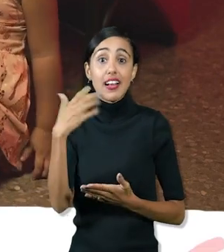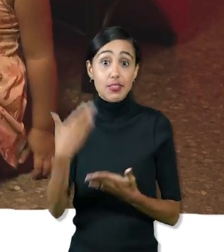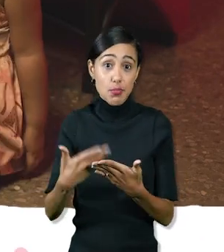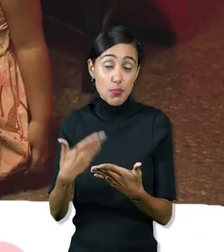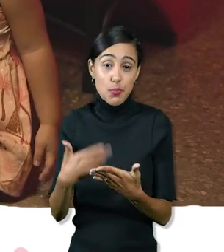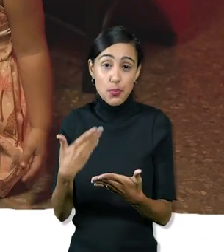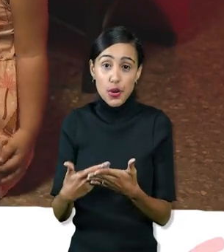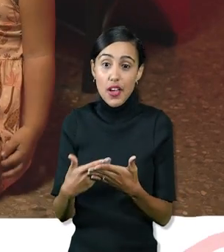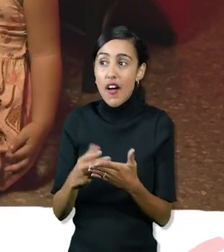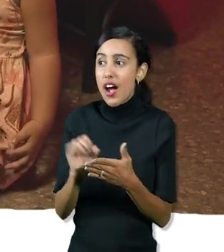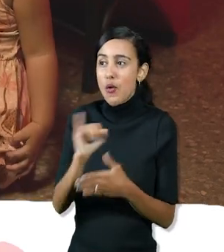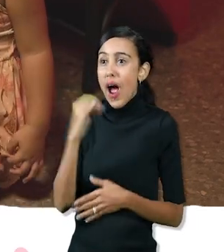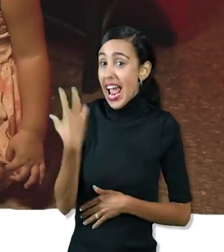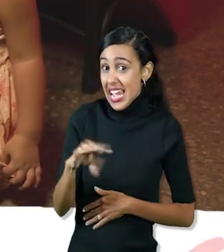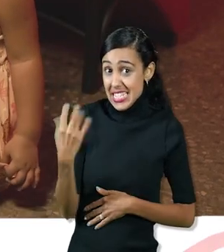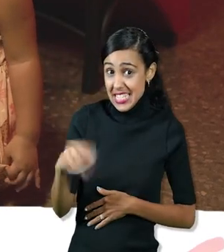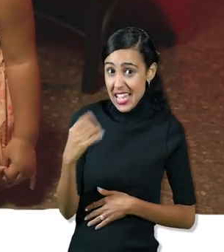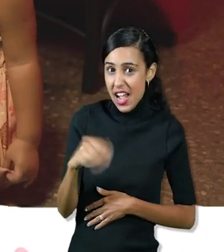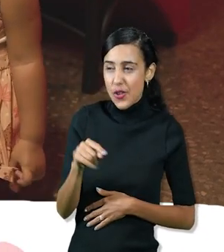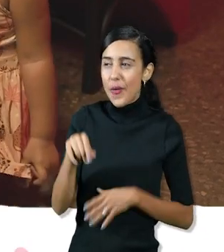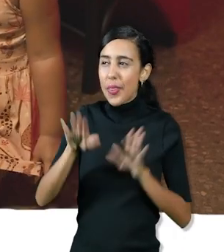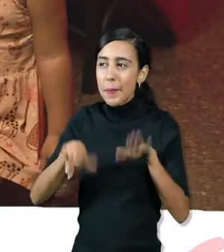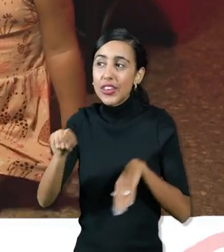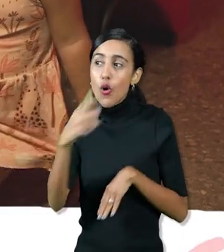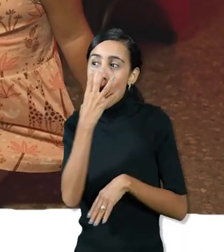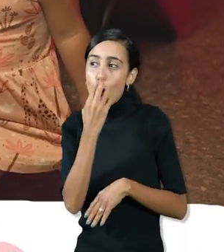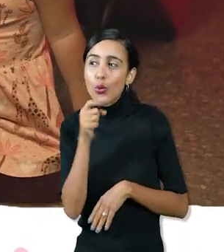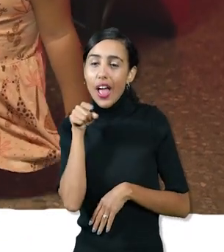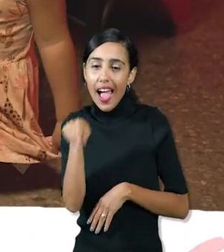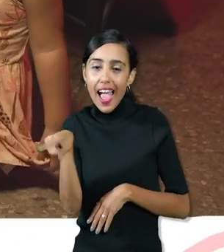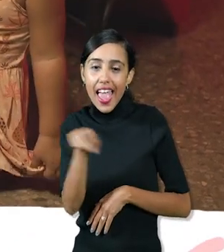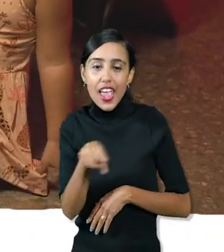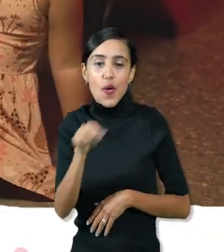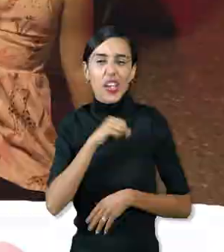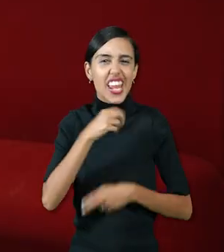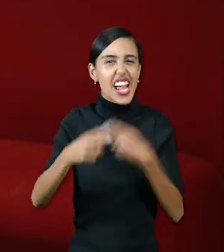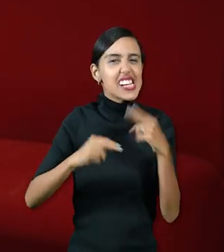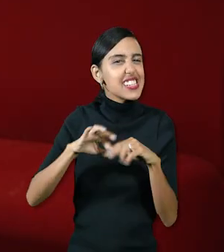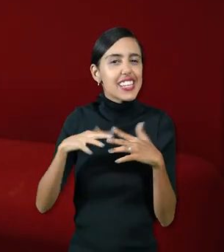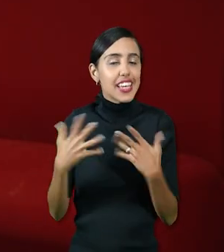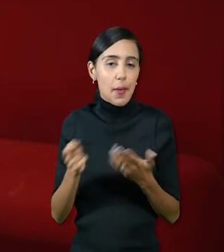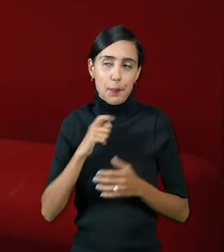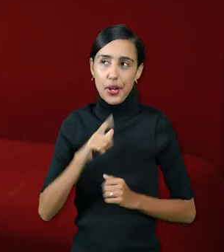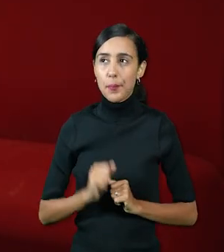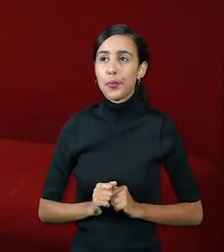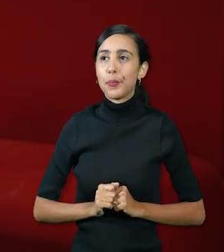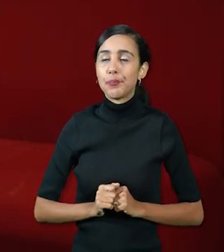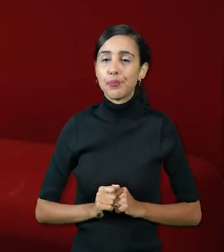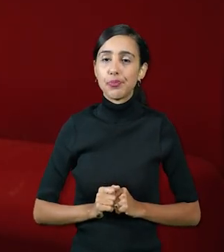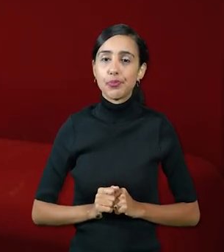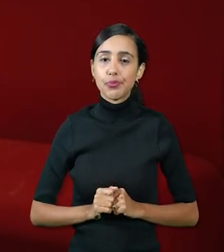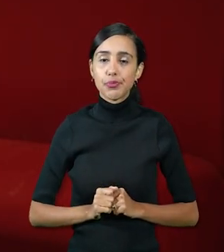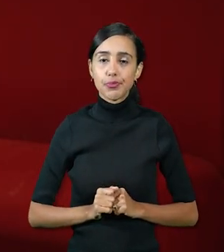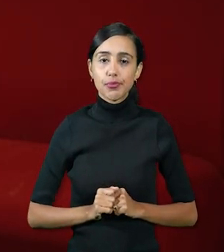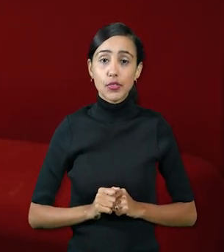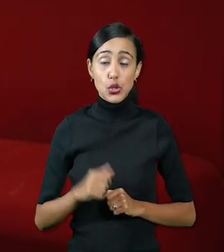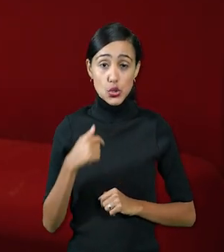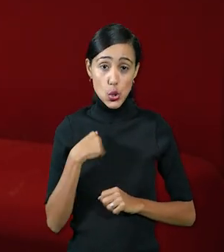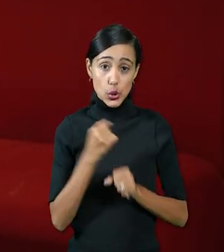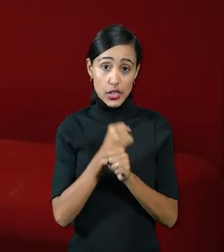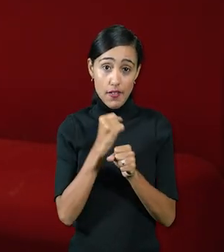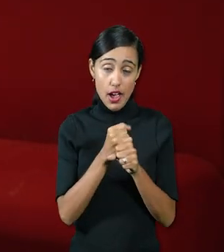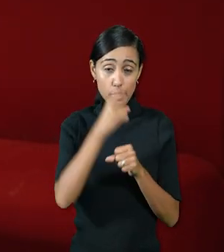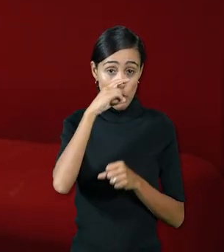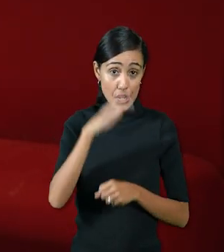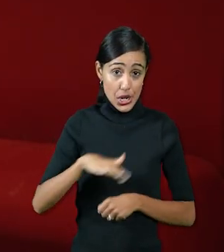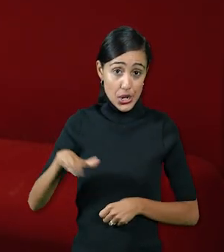surja a partir de lo que a ellos les gusta o de lo que ellos quieren hacer por ejemplo si yo estoy trabajando